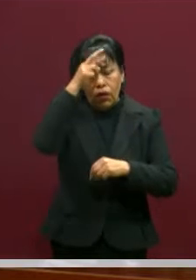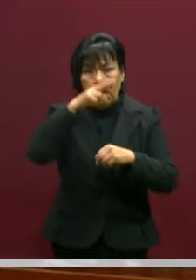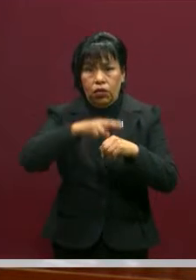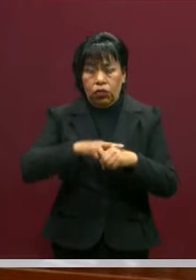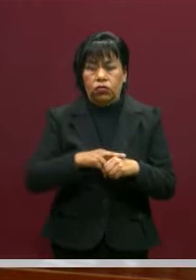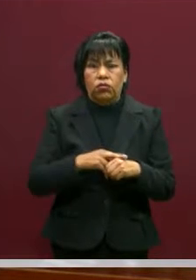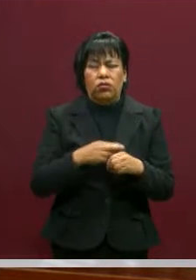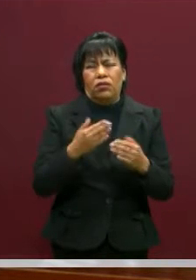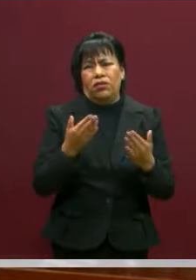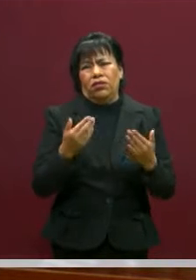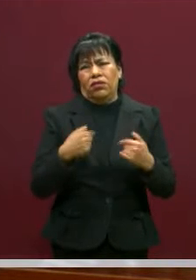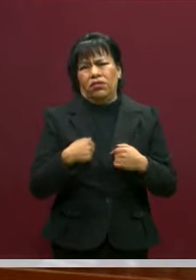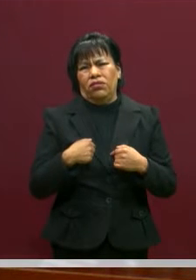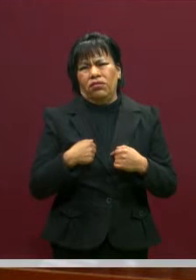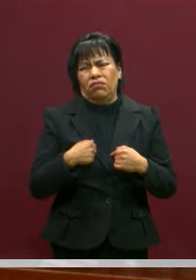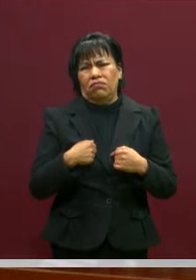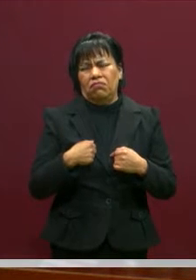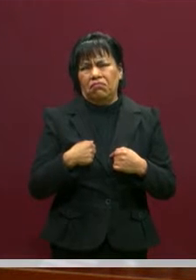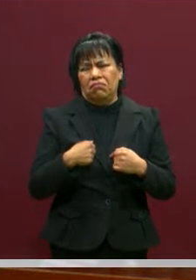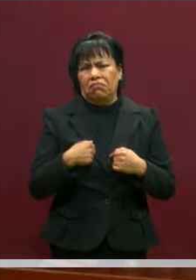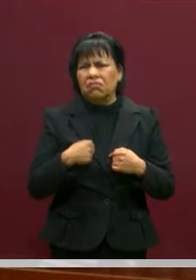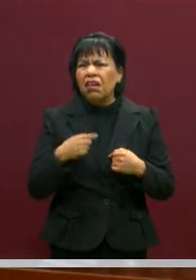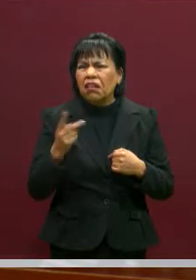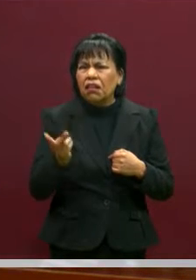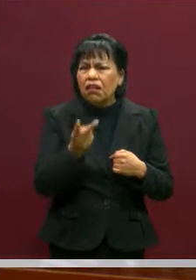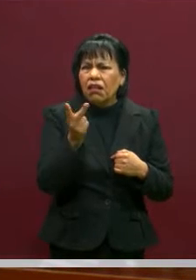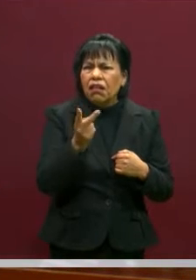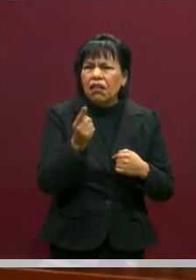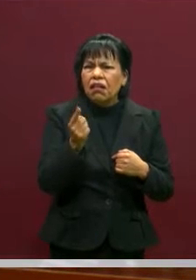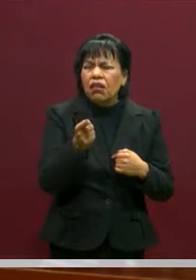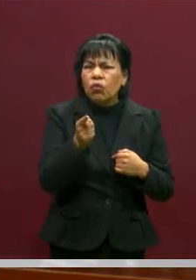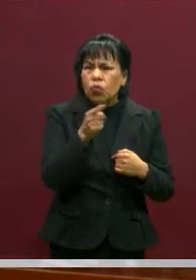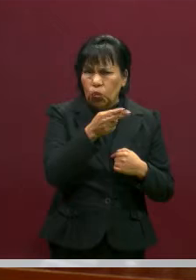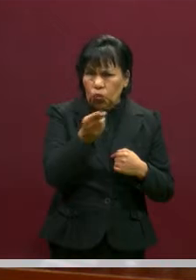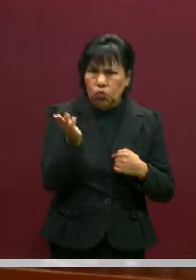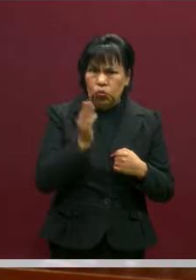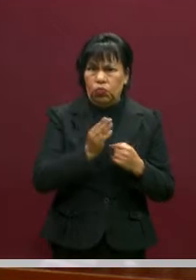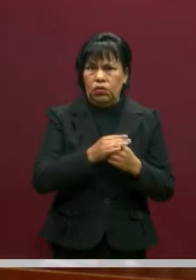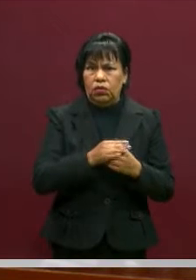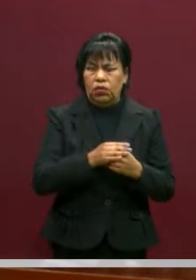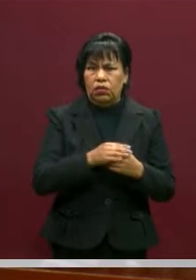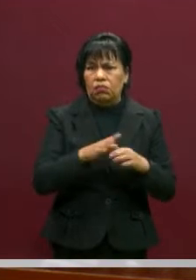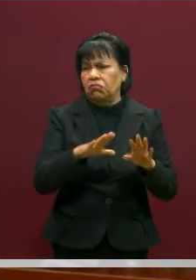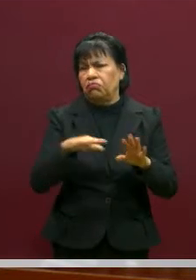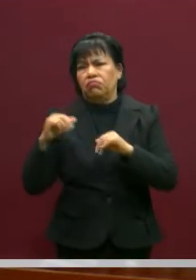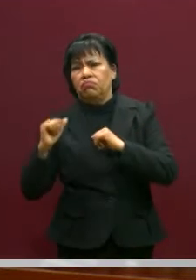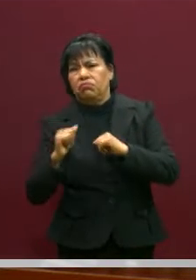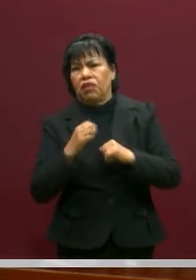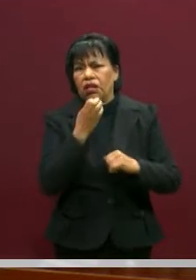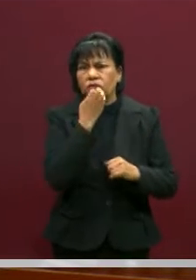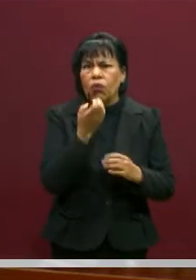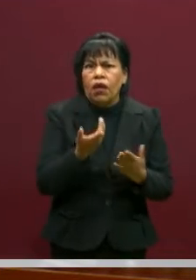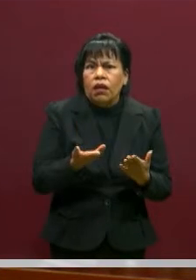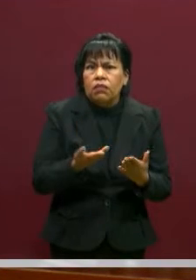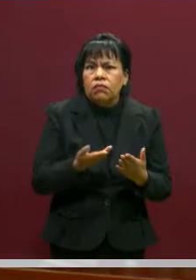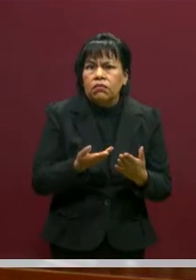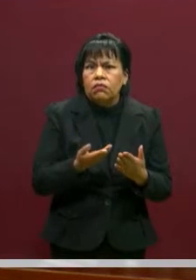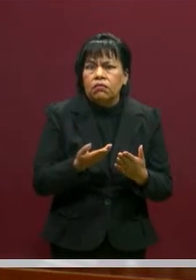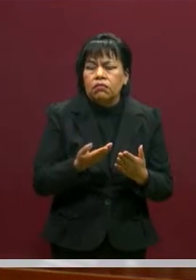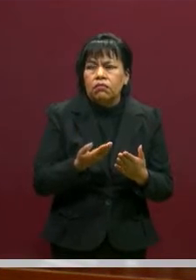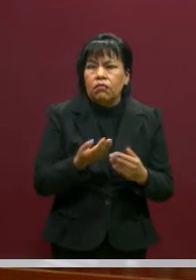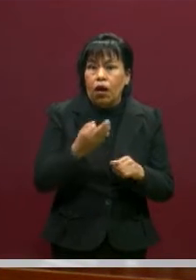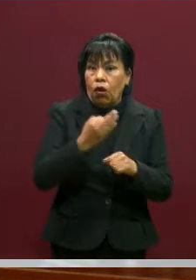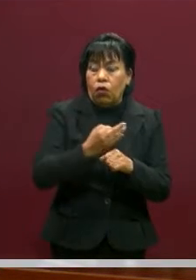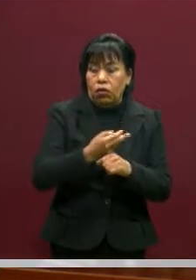nivel, les decía, ¿qué hubiera pasado si ustedes hubieran abandonado la escuela a los siete, ocho años? No estarían aquí. El futuro